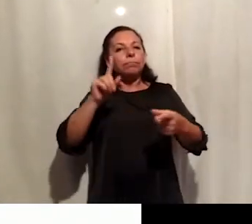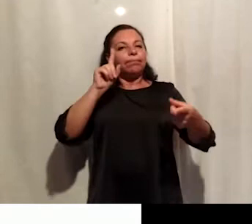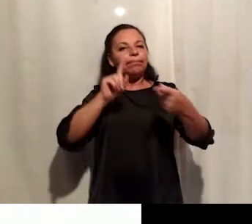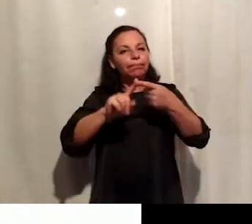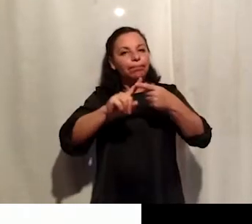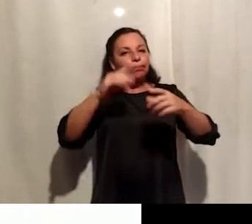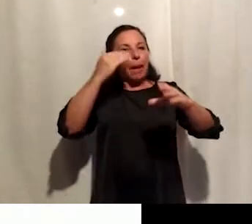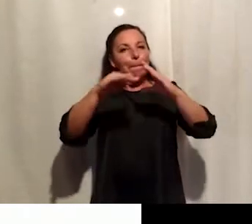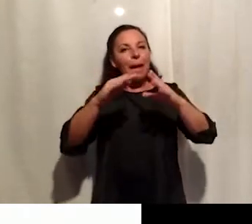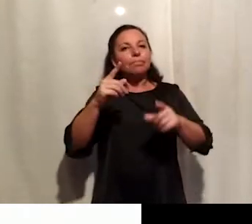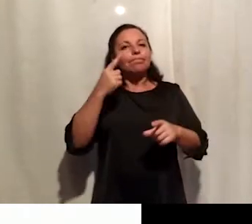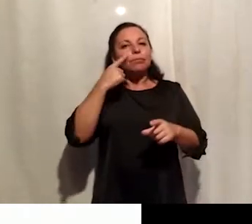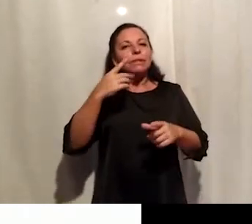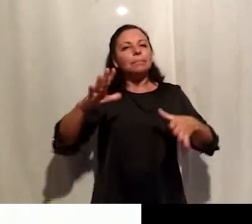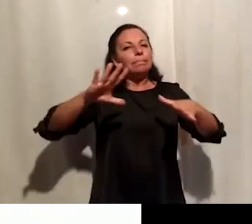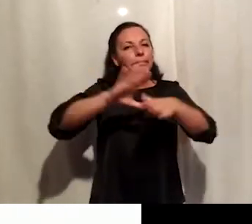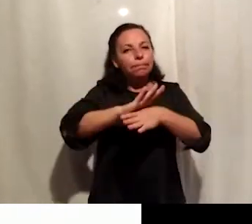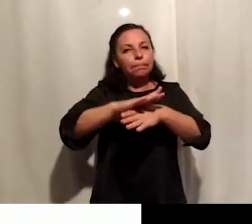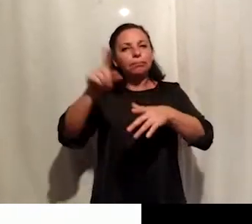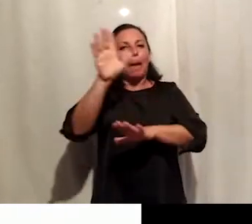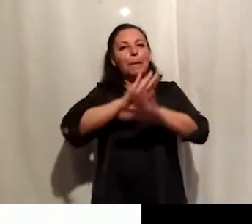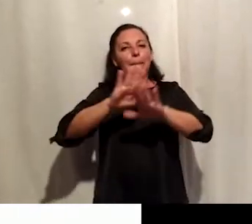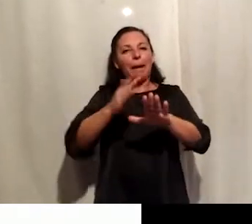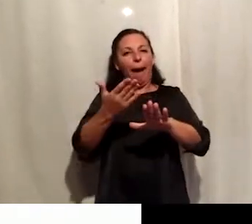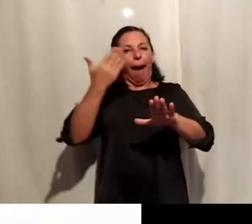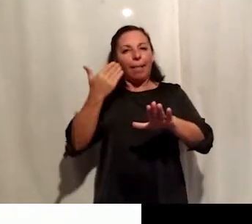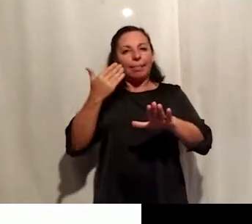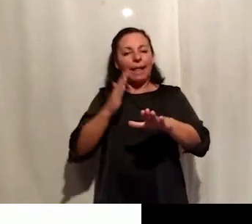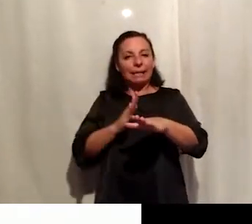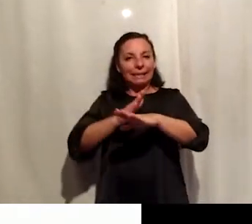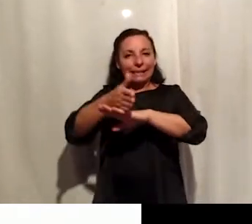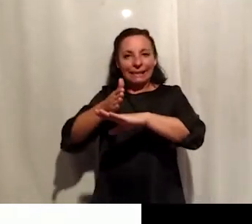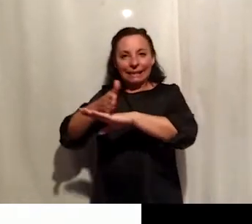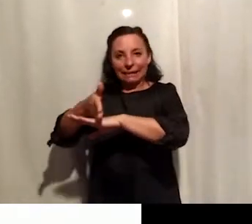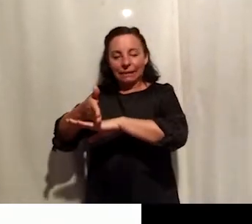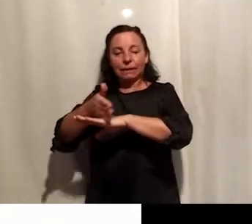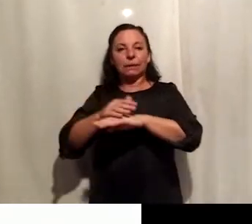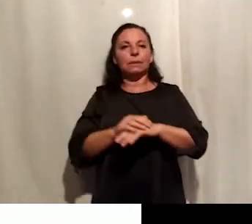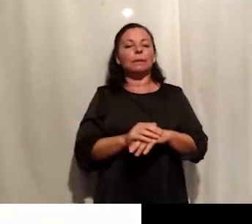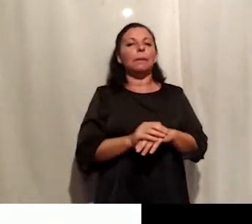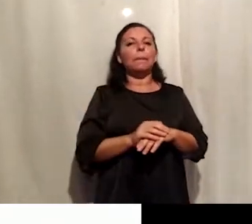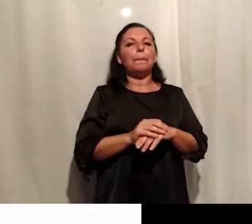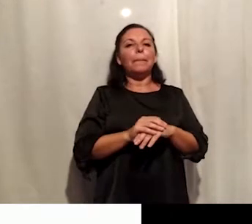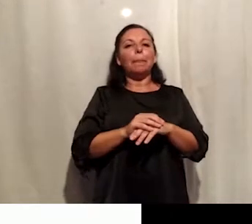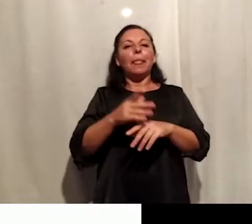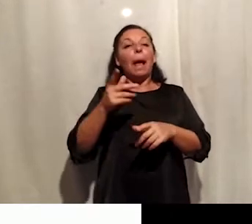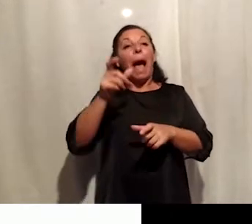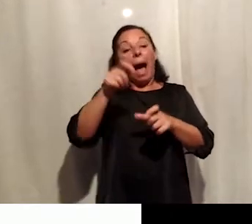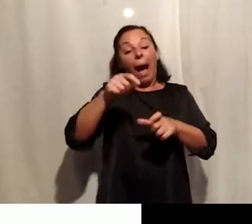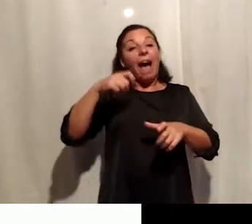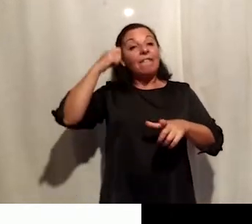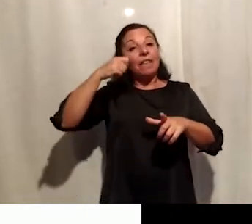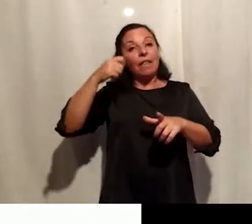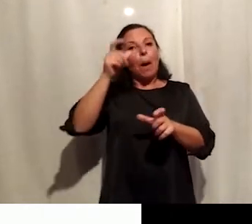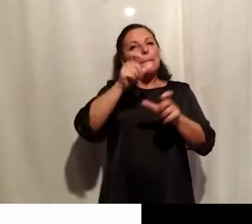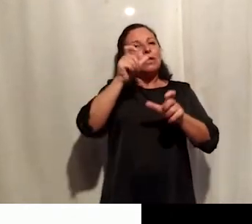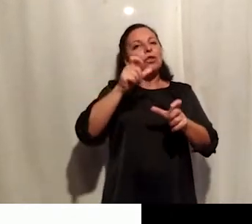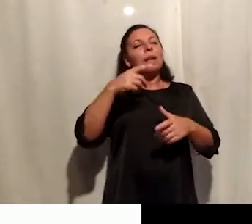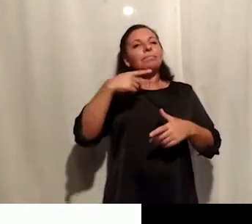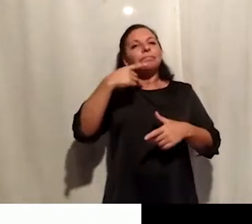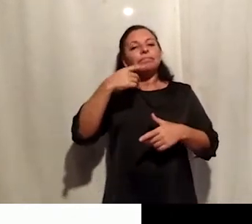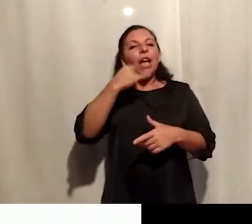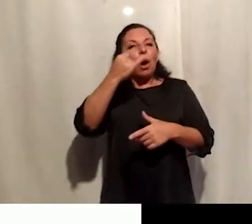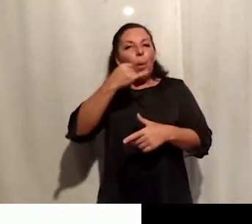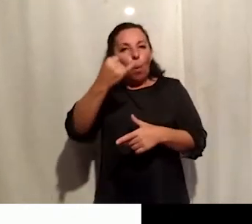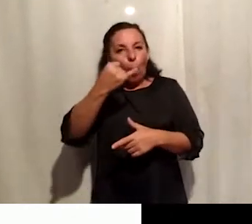contactarlos y conocer cuáles serían los ajustes que requieran para una cursada más accesible. En los testimonios de